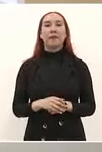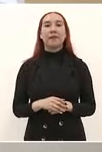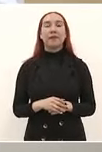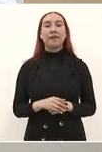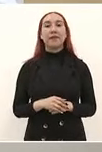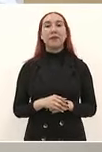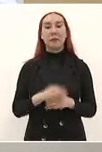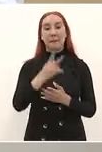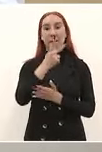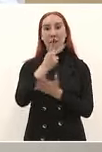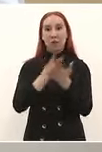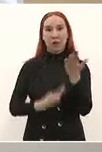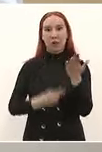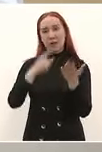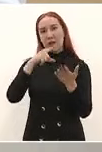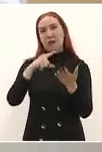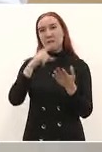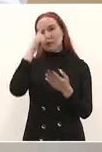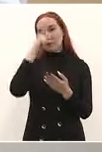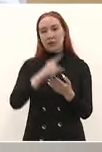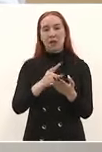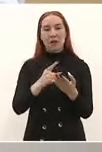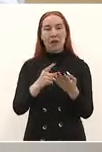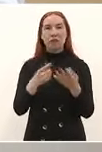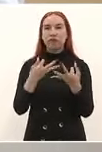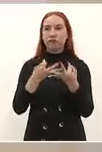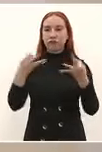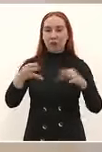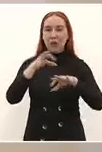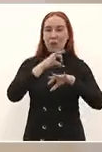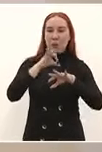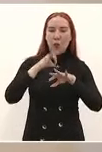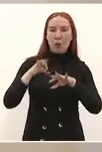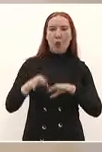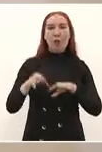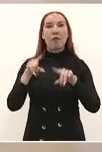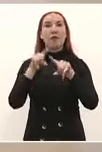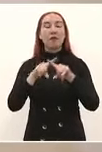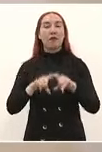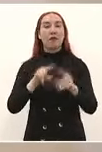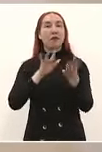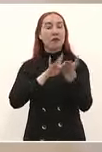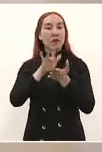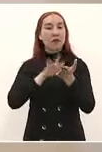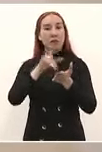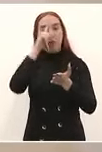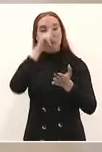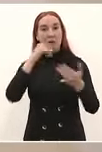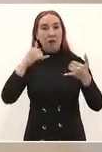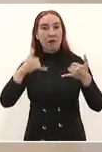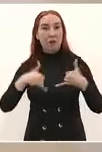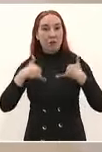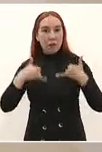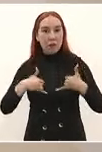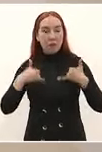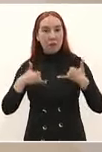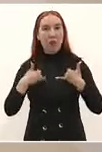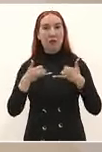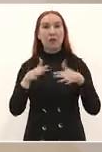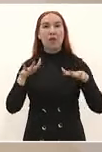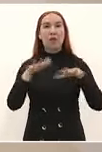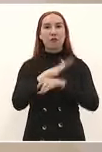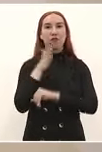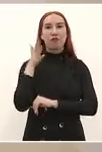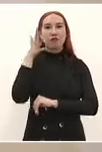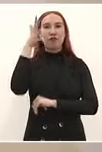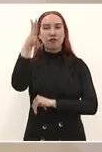producción para el bienestar las becas Benito Juárez los apoyos del programa de jóvenes construyendo el futuro la